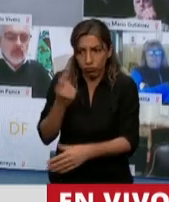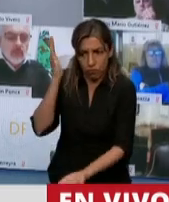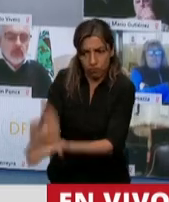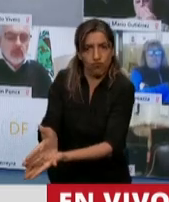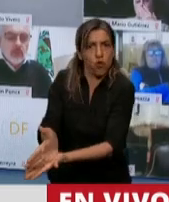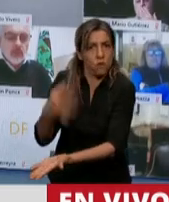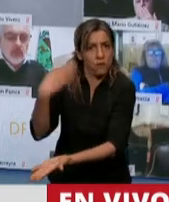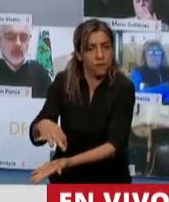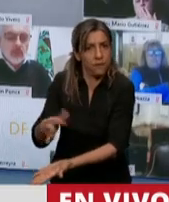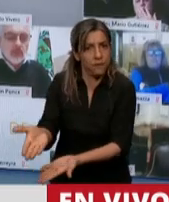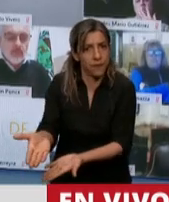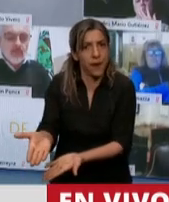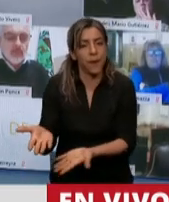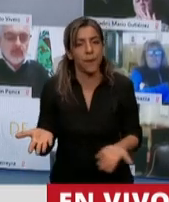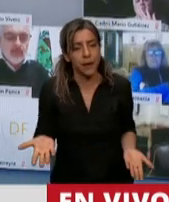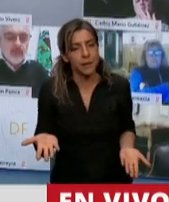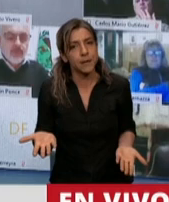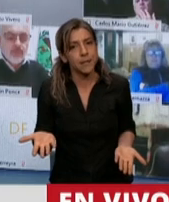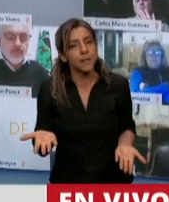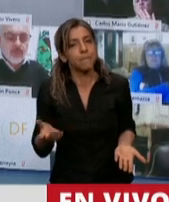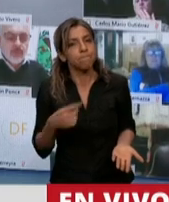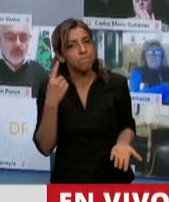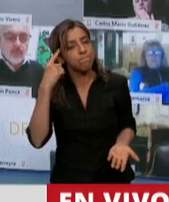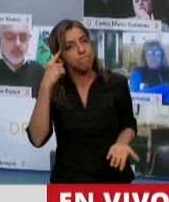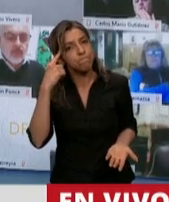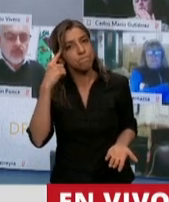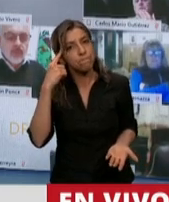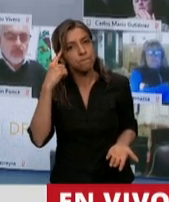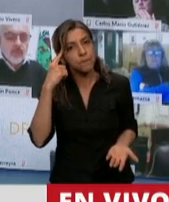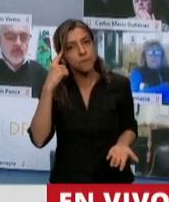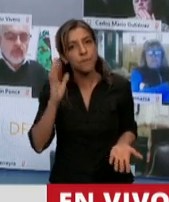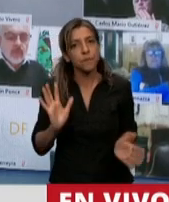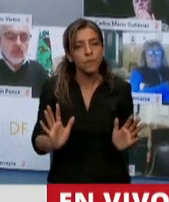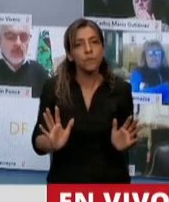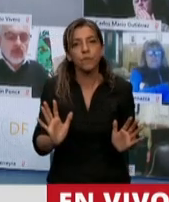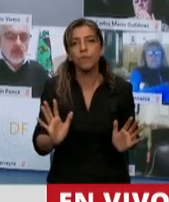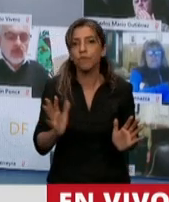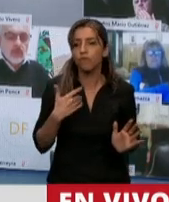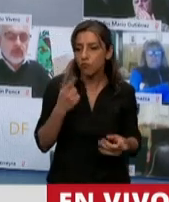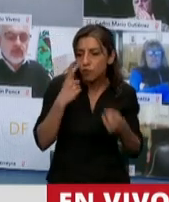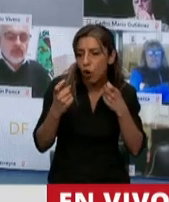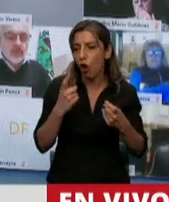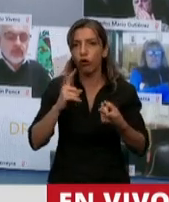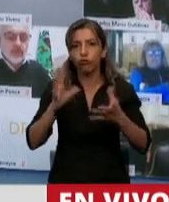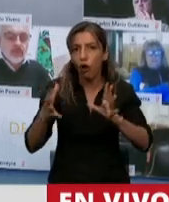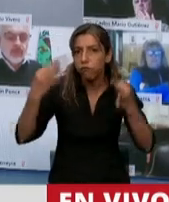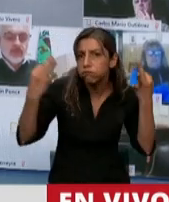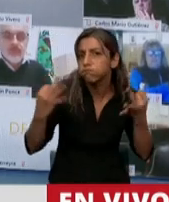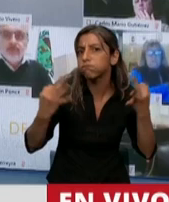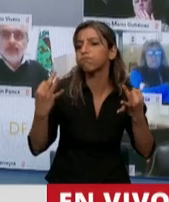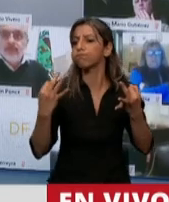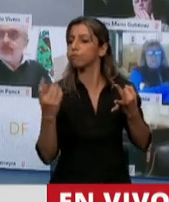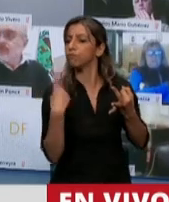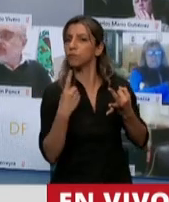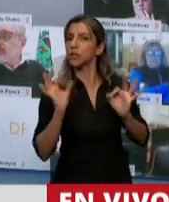con una mirada que hace al cuidado de nuestros recursos naturales, de nuestros recursos